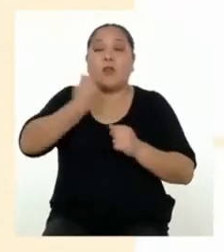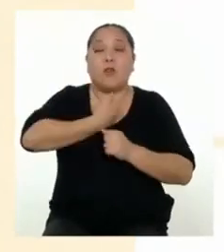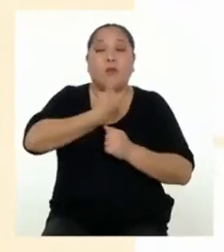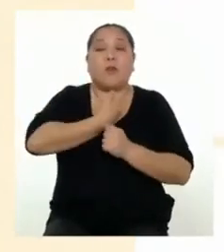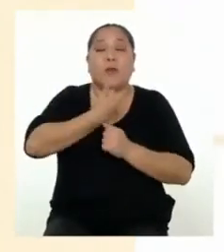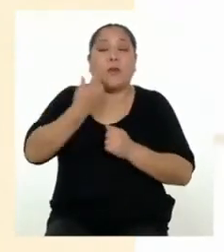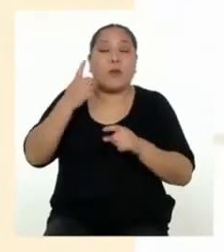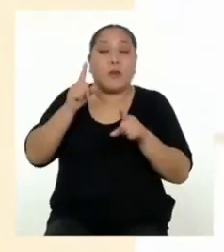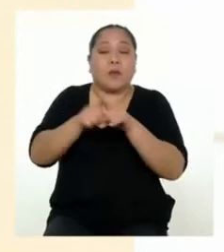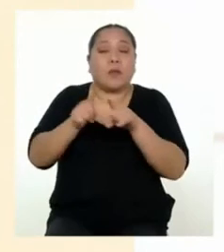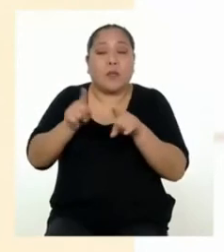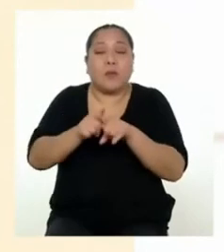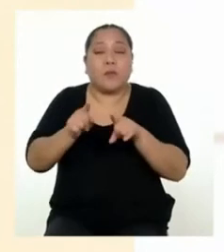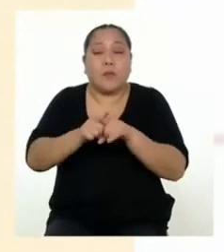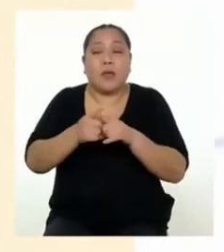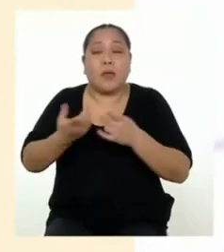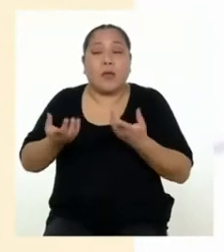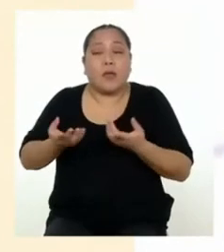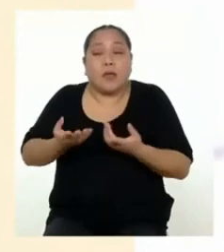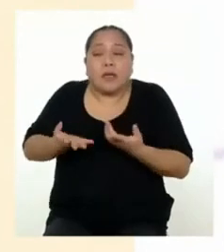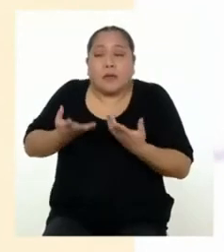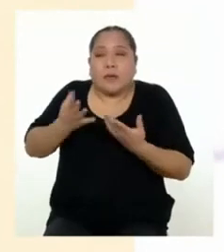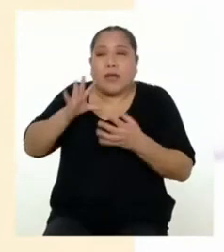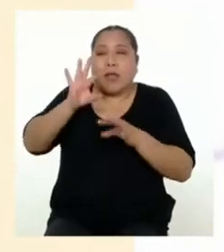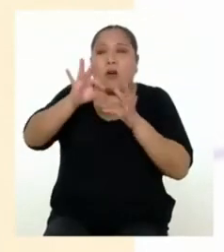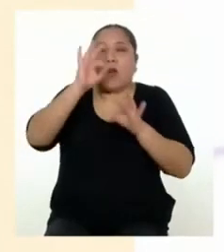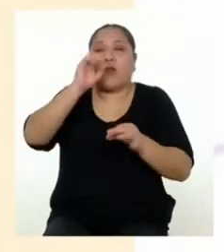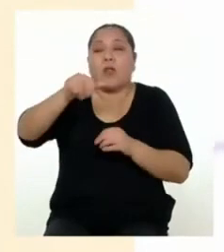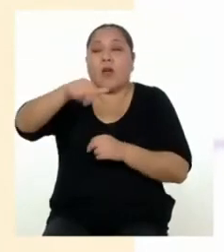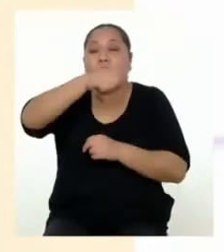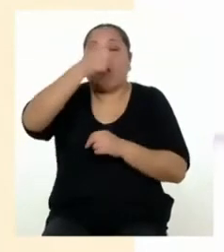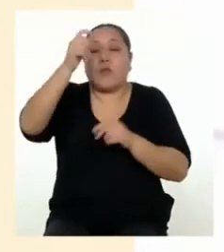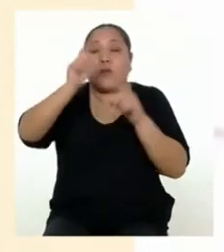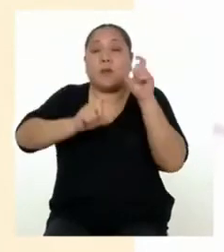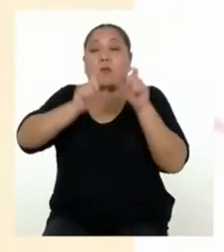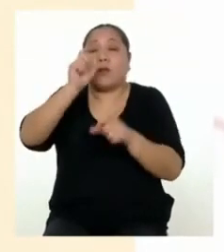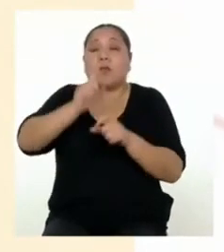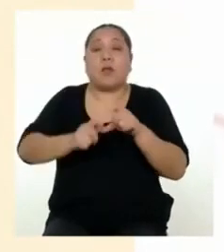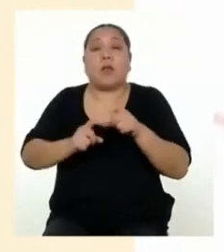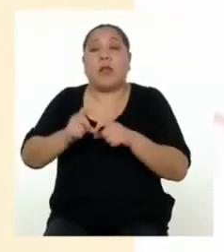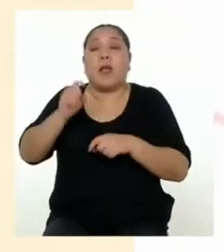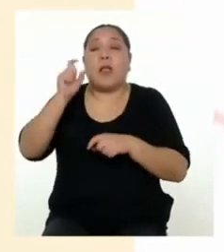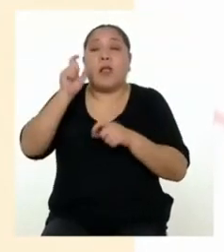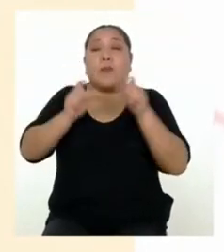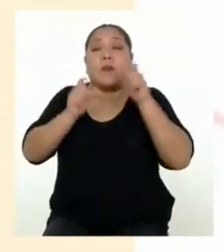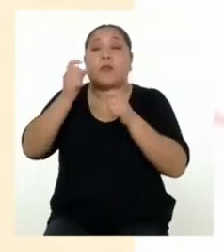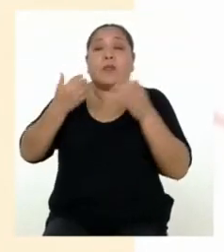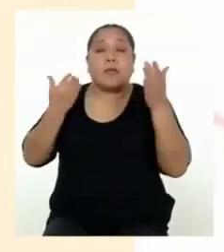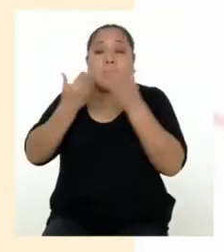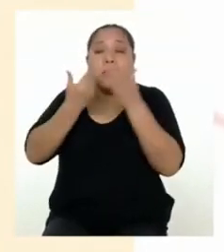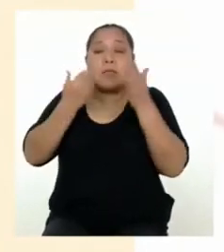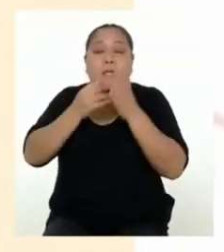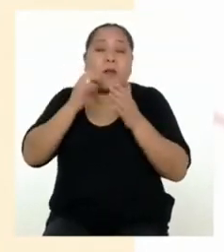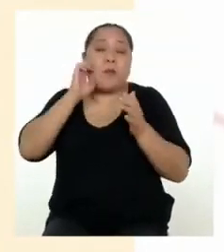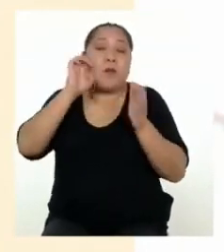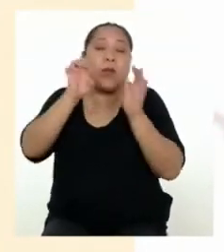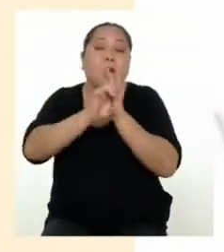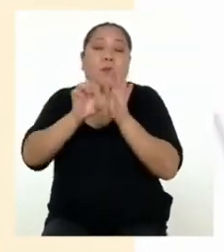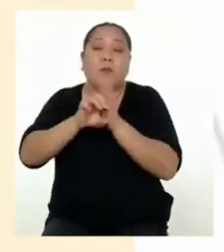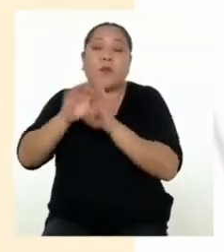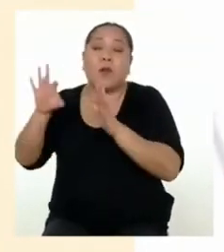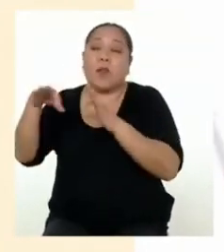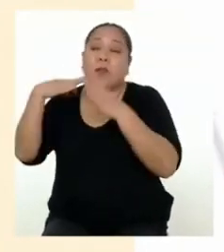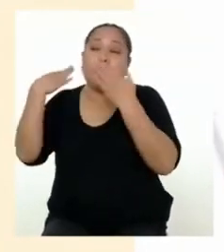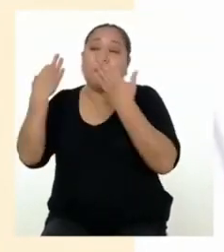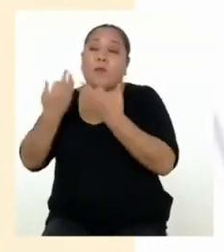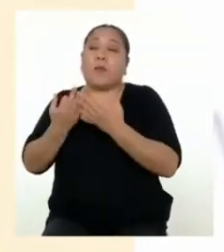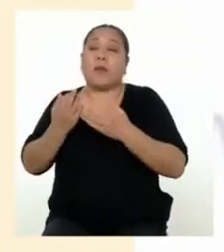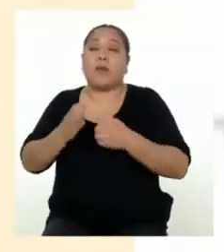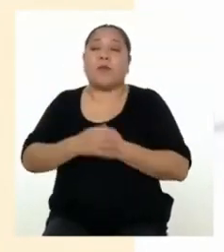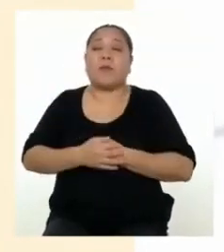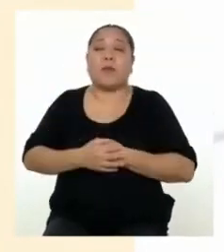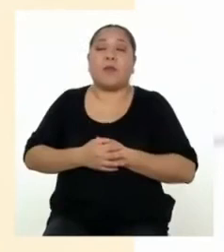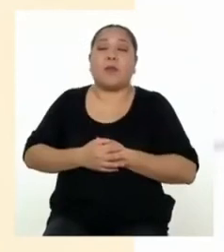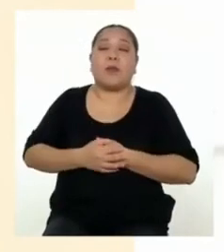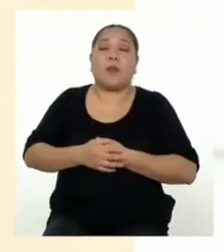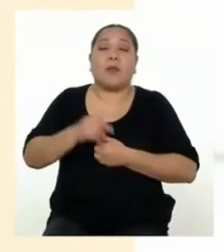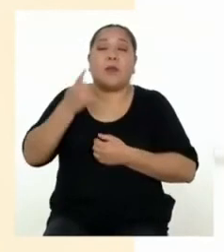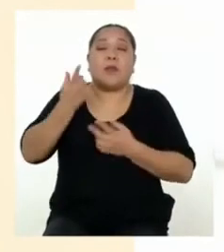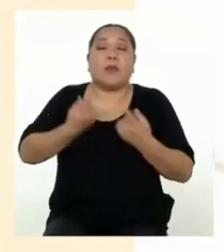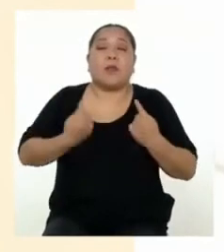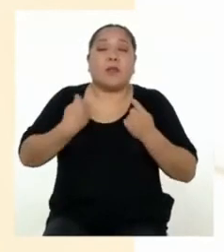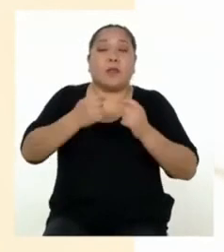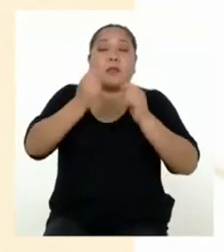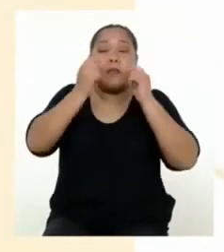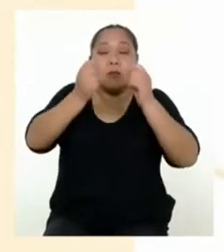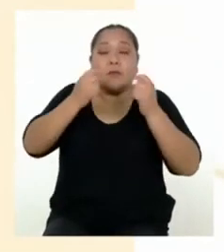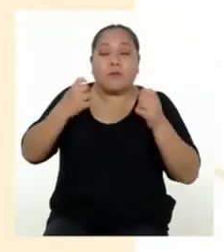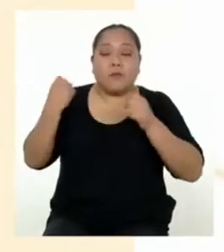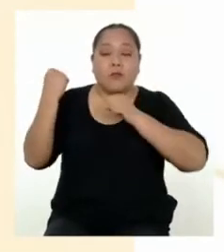mismos. Y también para descubrir al otro. A las personas que están cerca de nosotros, en este caso, nuestras familias. Debemos tratar